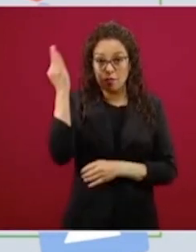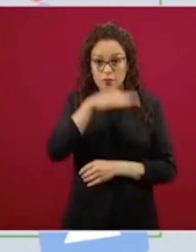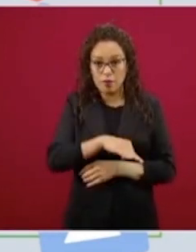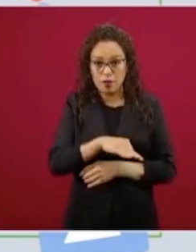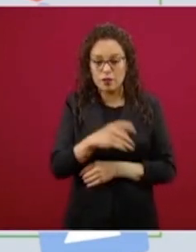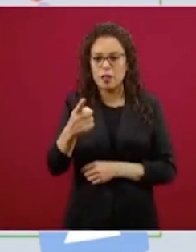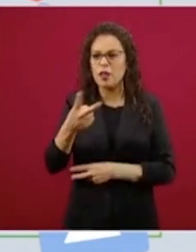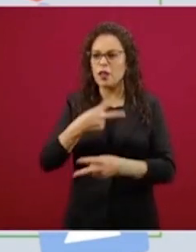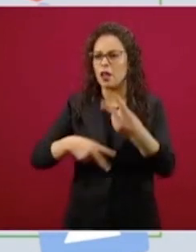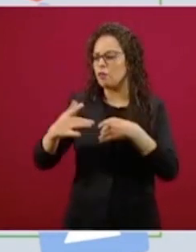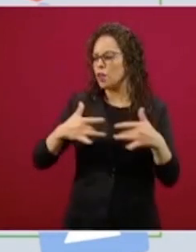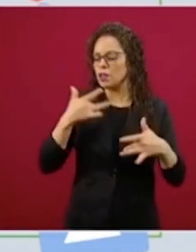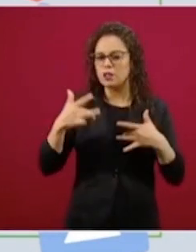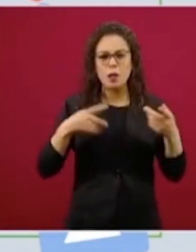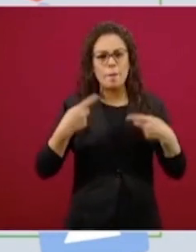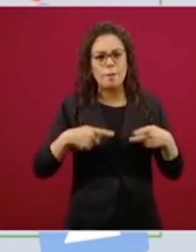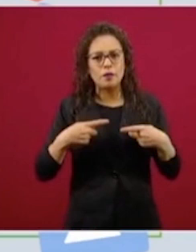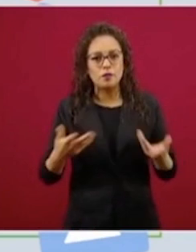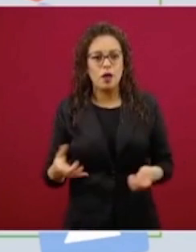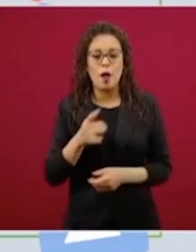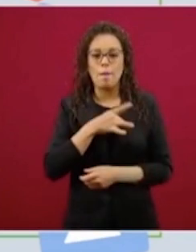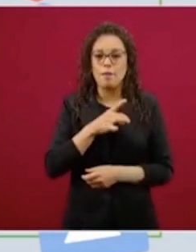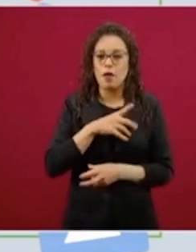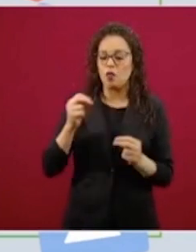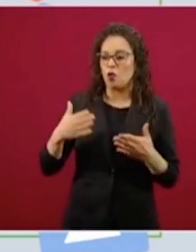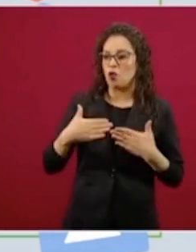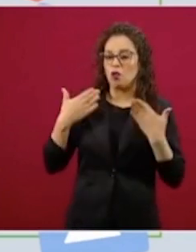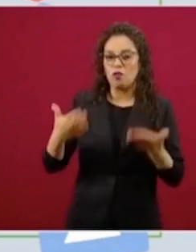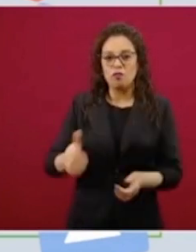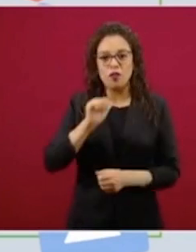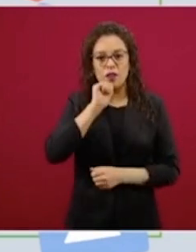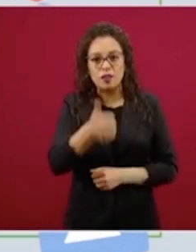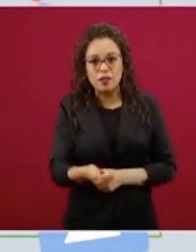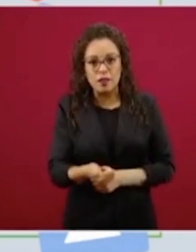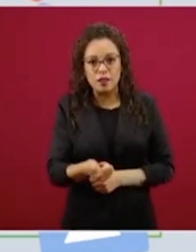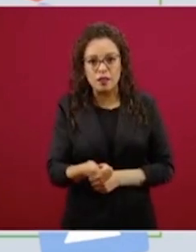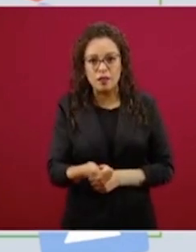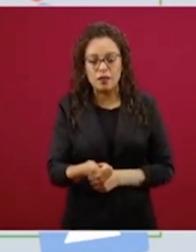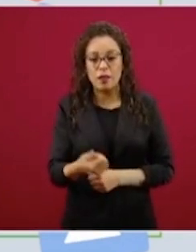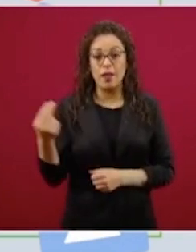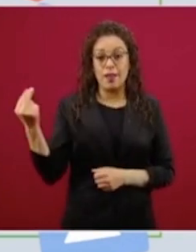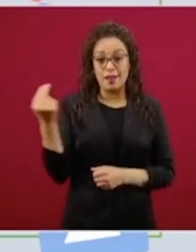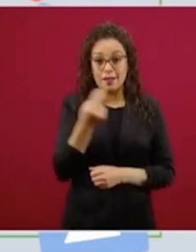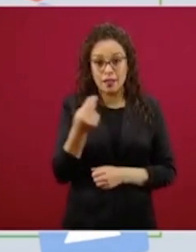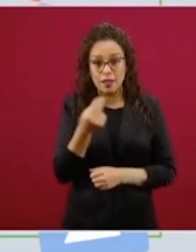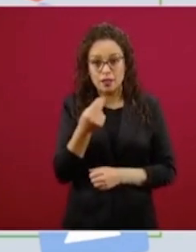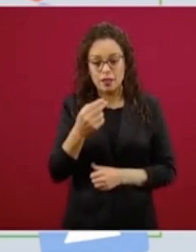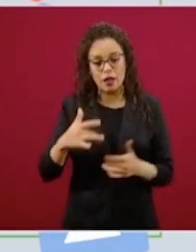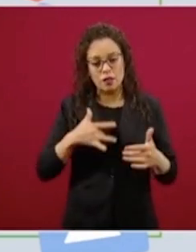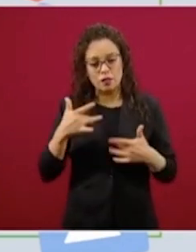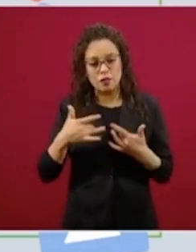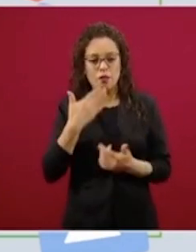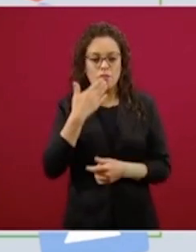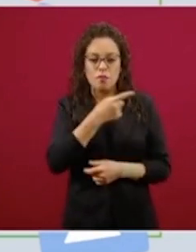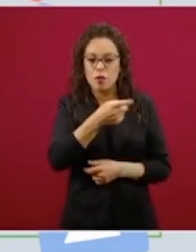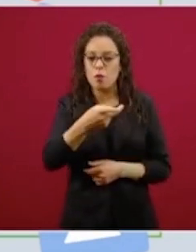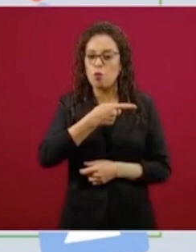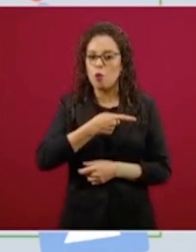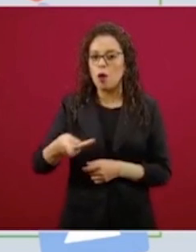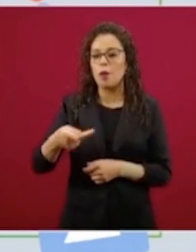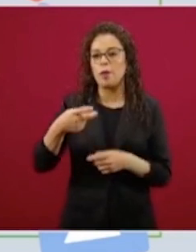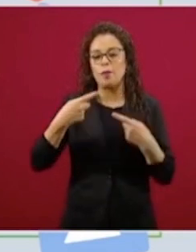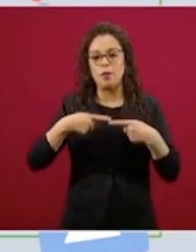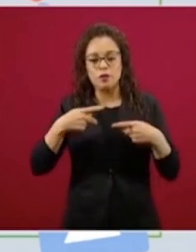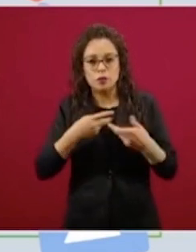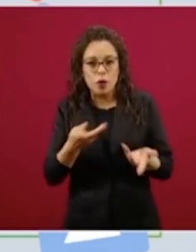desconfianza, polarización, en lugar de generar solidaridad, empatía y una acción